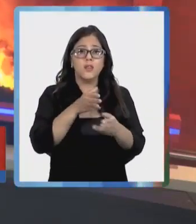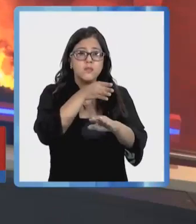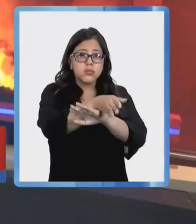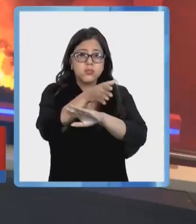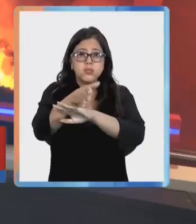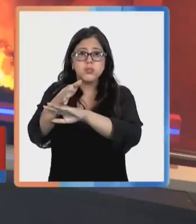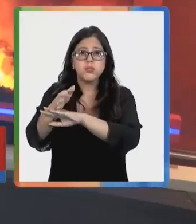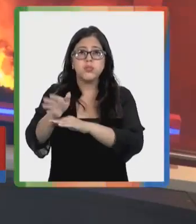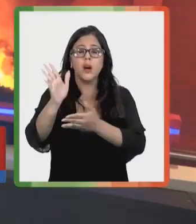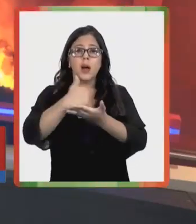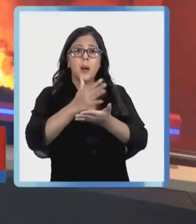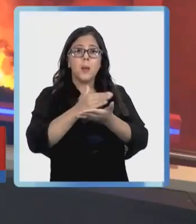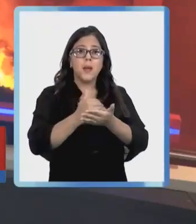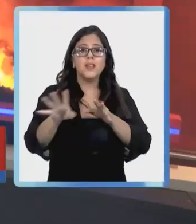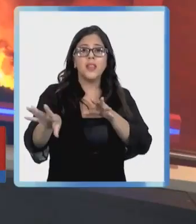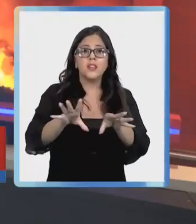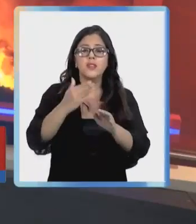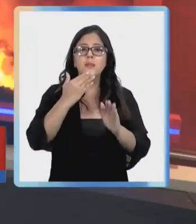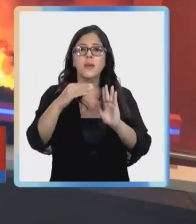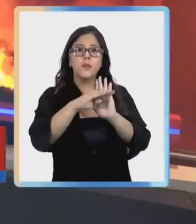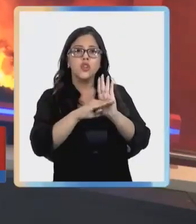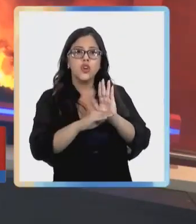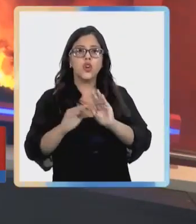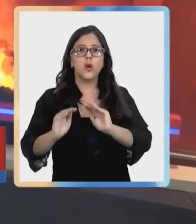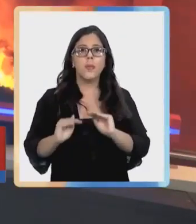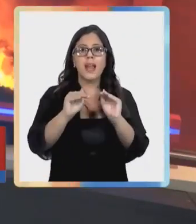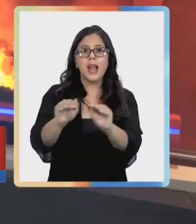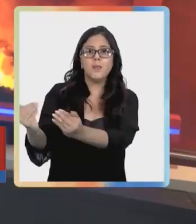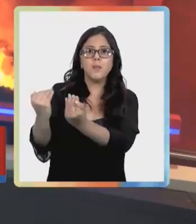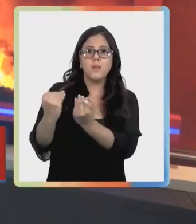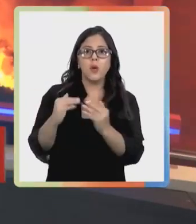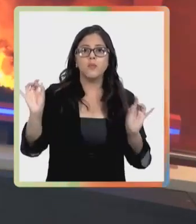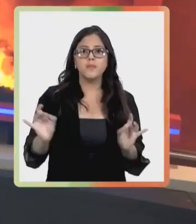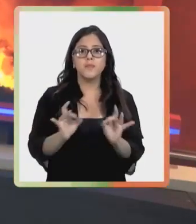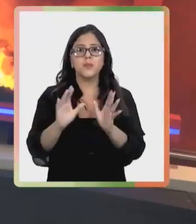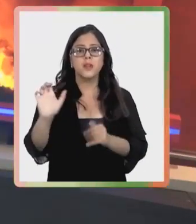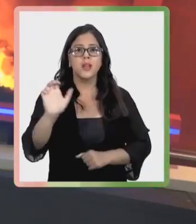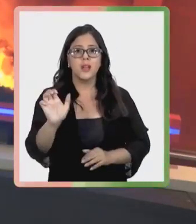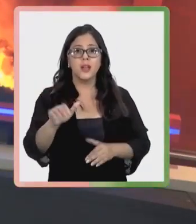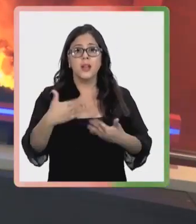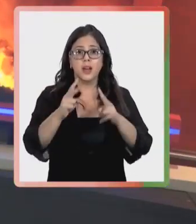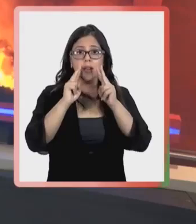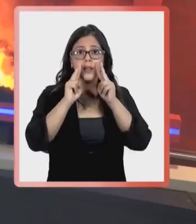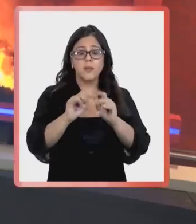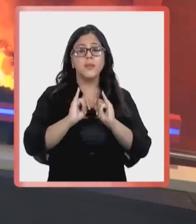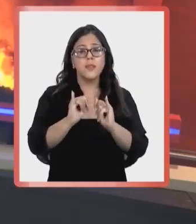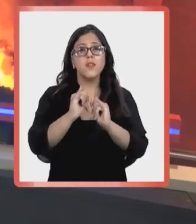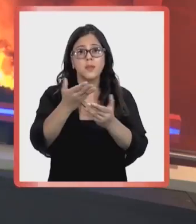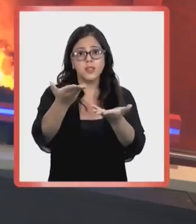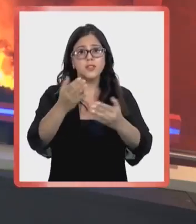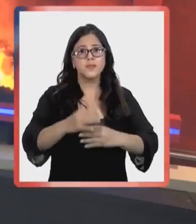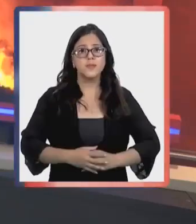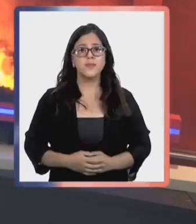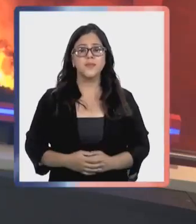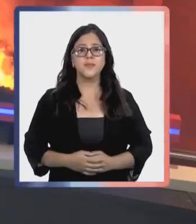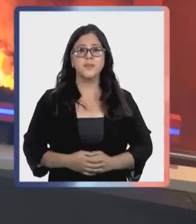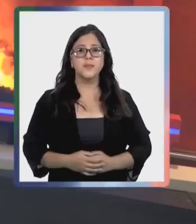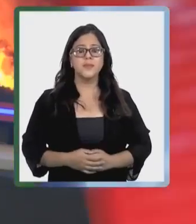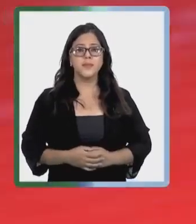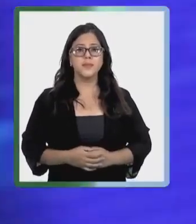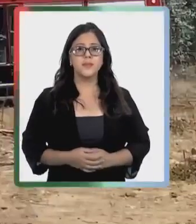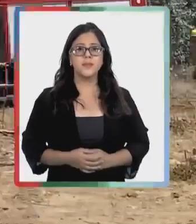en terreno, fijando planes de acción y protocolos para el apoyo mutuo ante las emergencias. TV5 de Linares nos cuenta más.